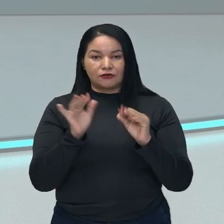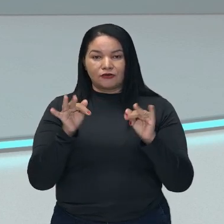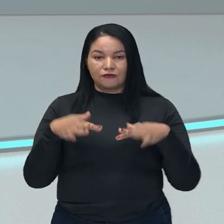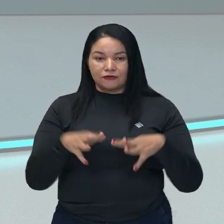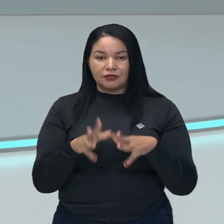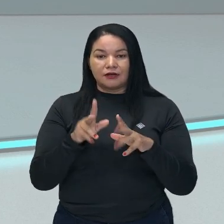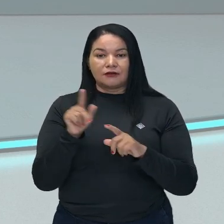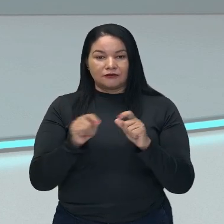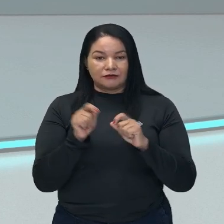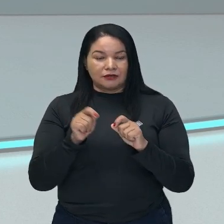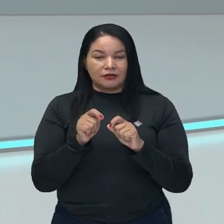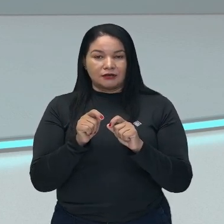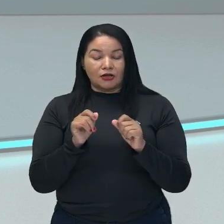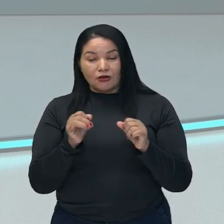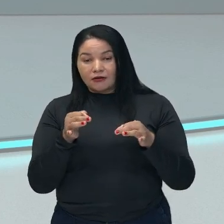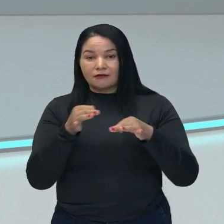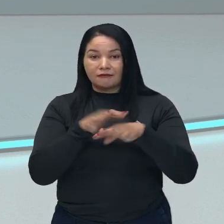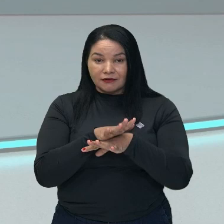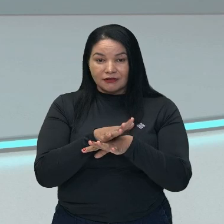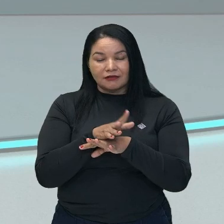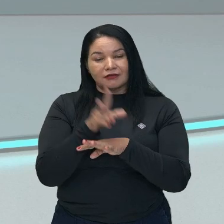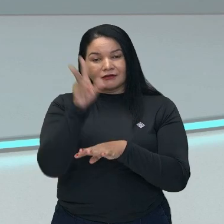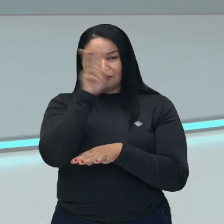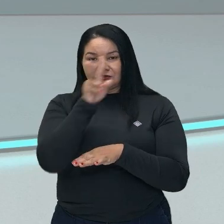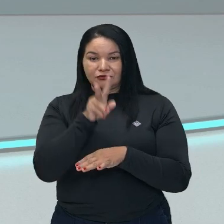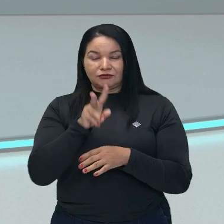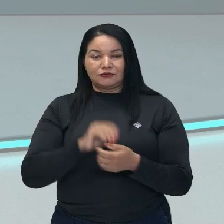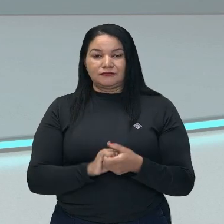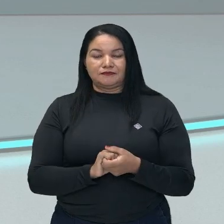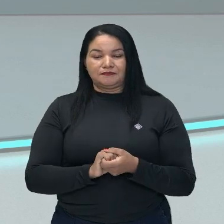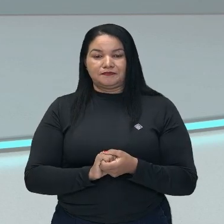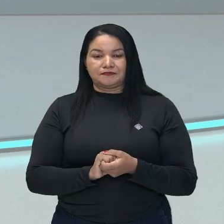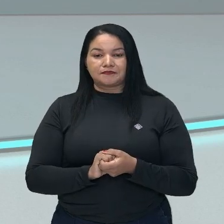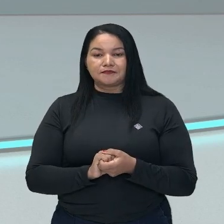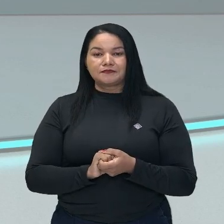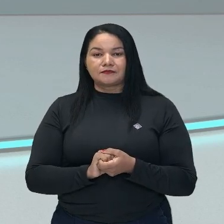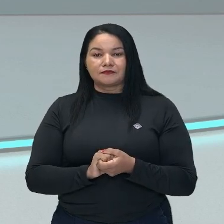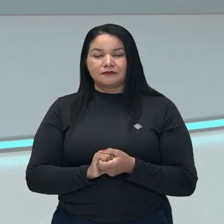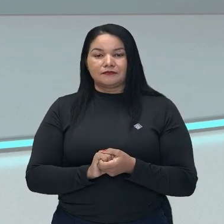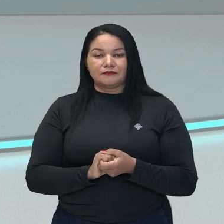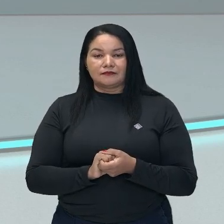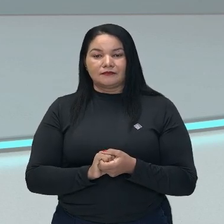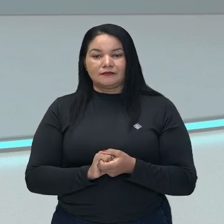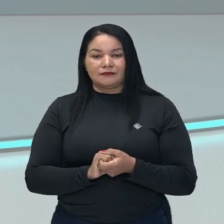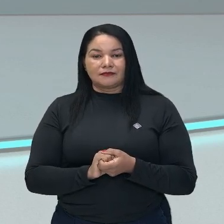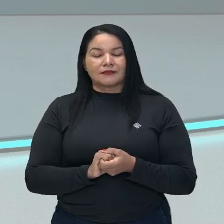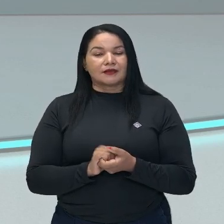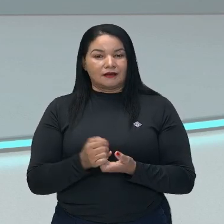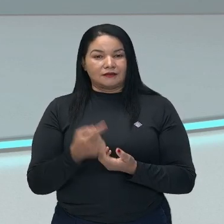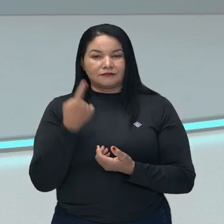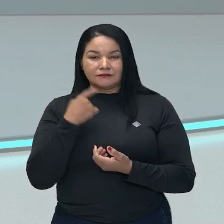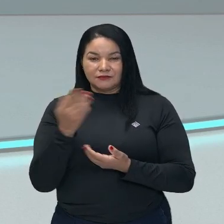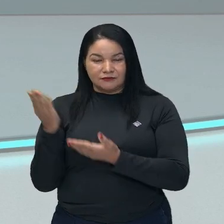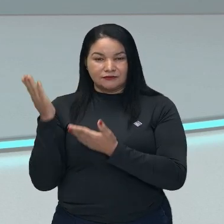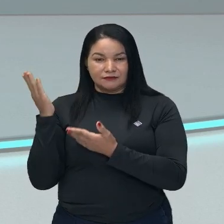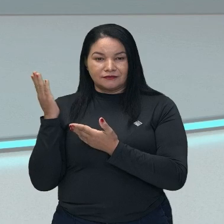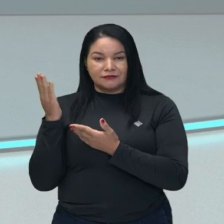que va a ser el cierre. O sea, va a ser el final de esta historia. Entonces, podemos observar